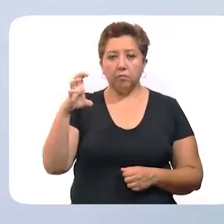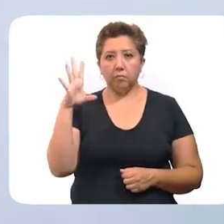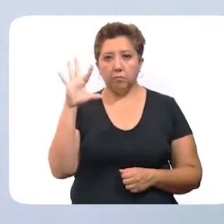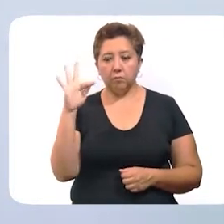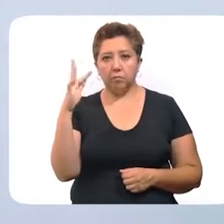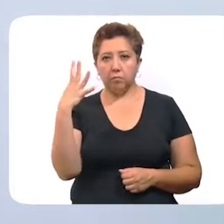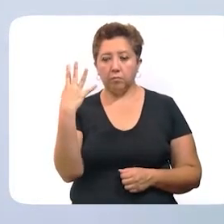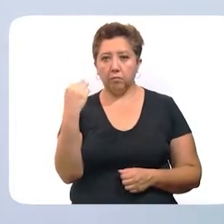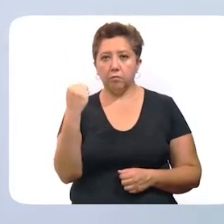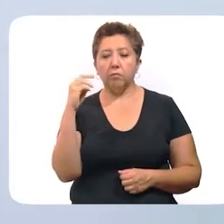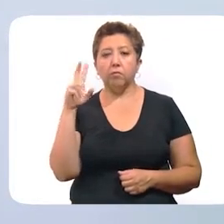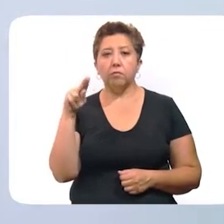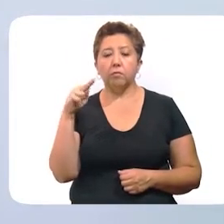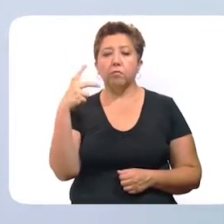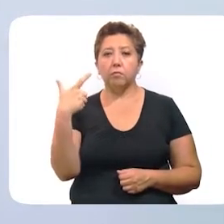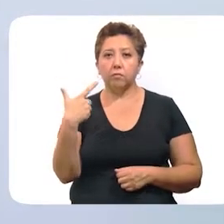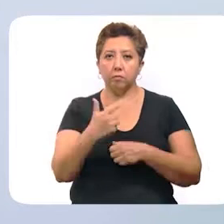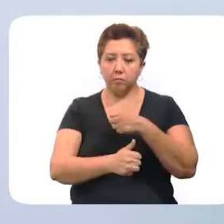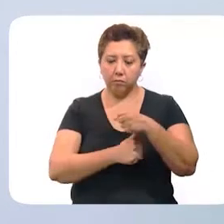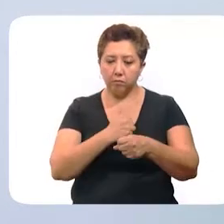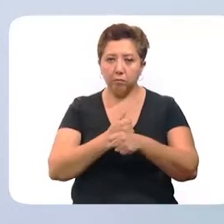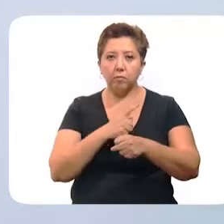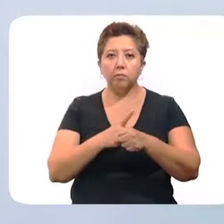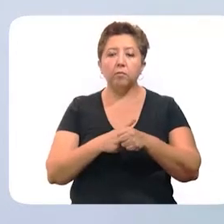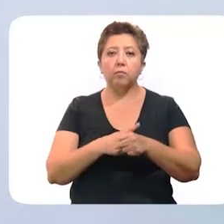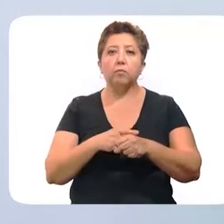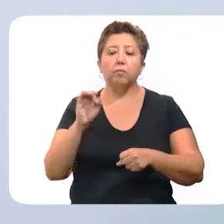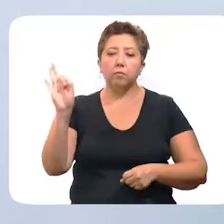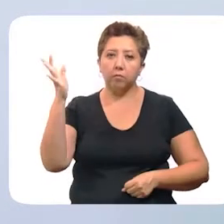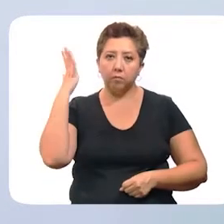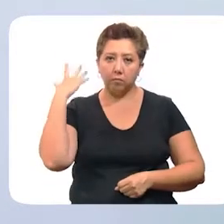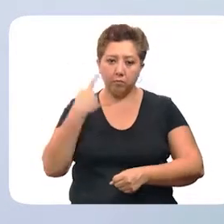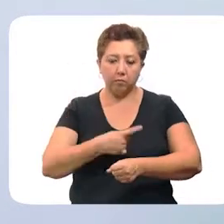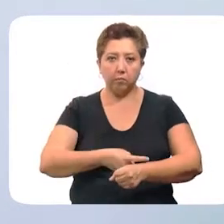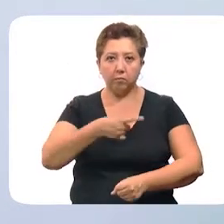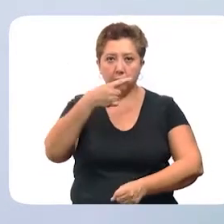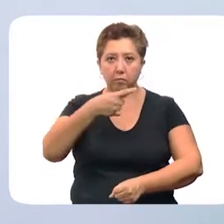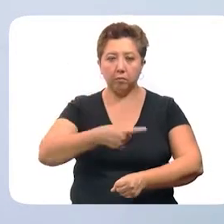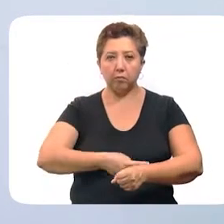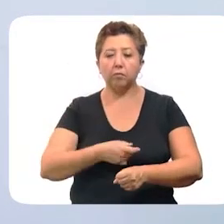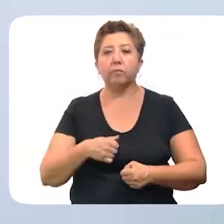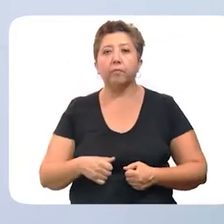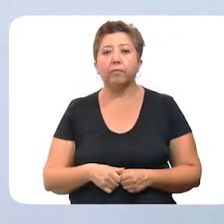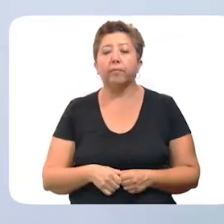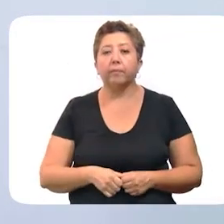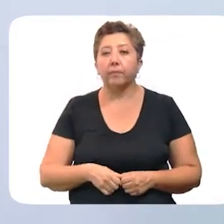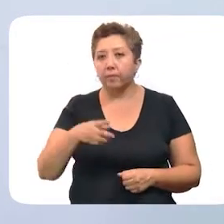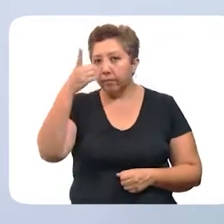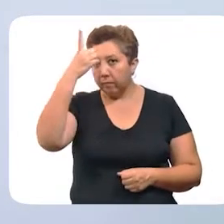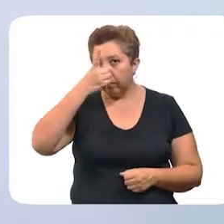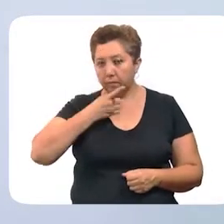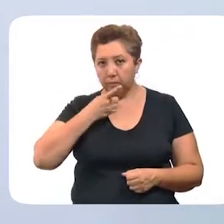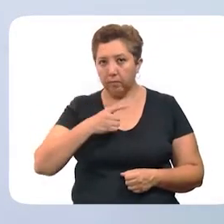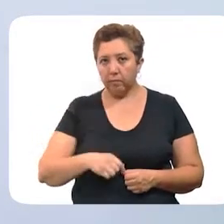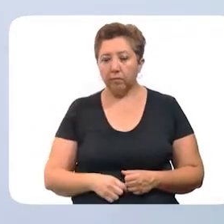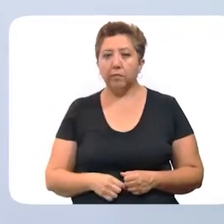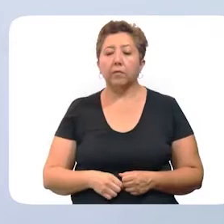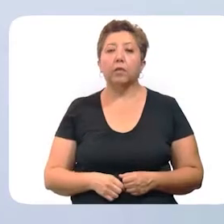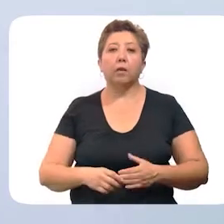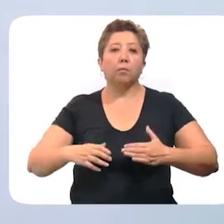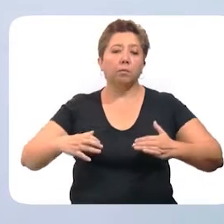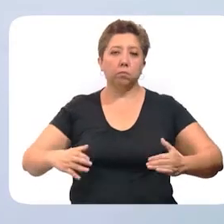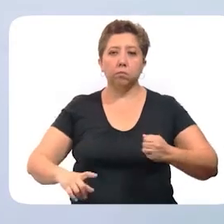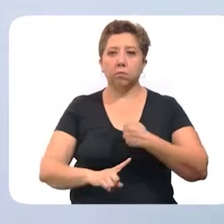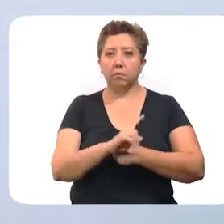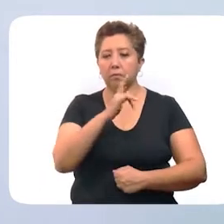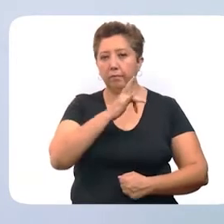49 a 87 años. Sus principales enfermedades fueron hipertensión arterial sistémica, diabetes mellitus, obesidad,